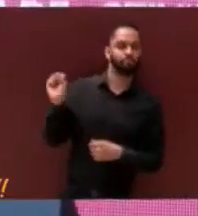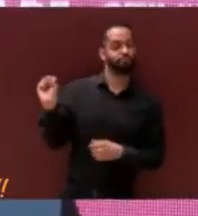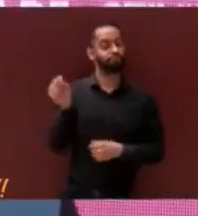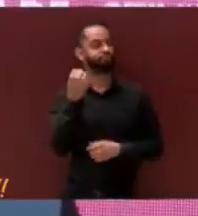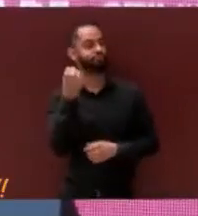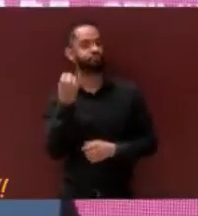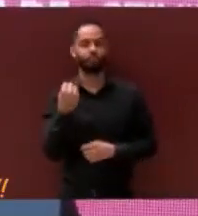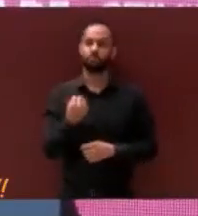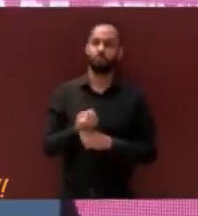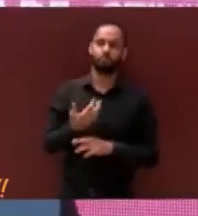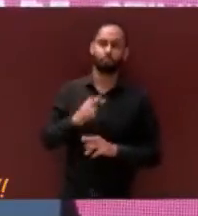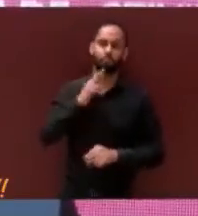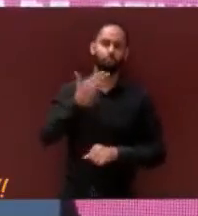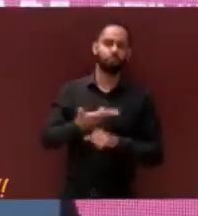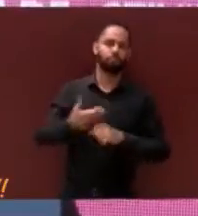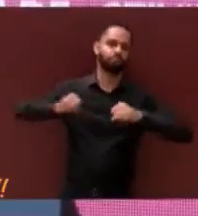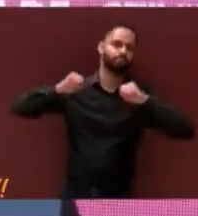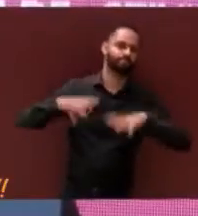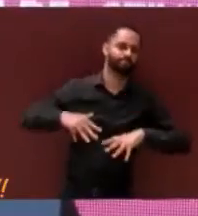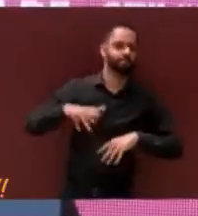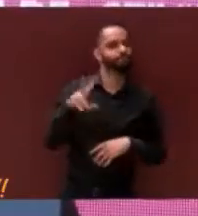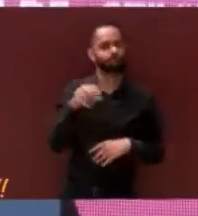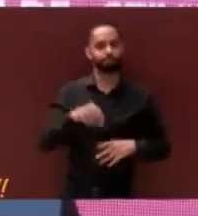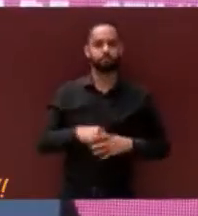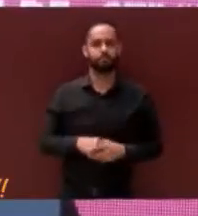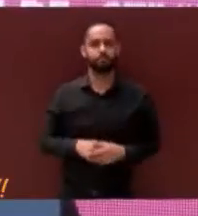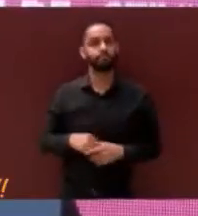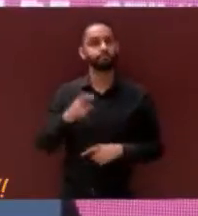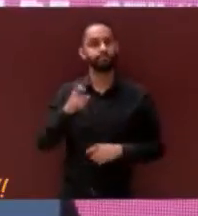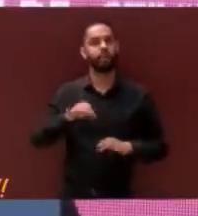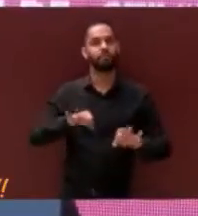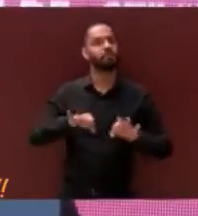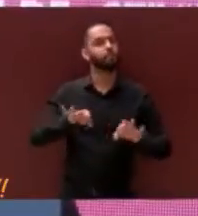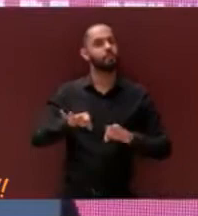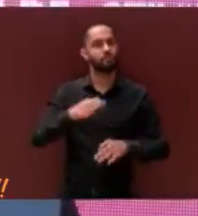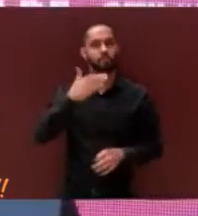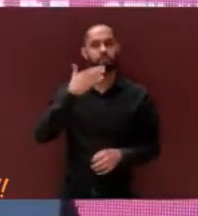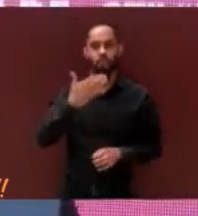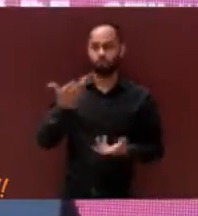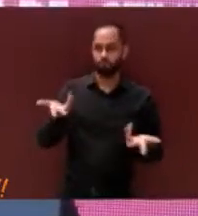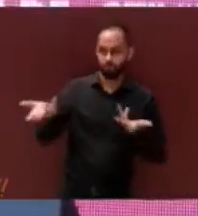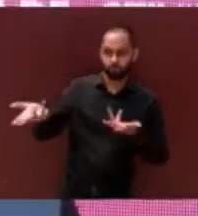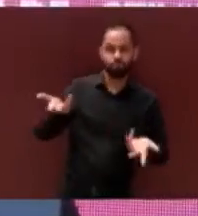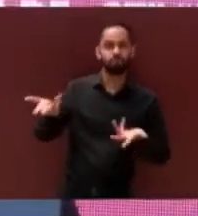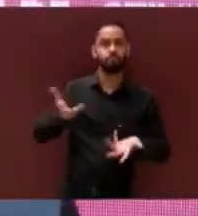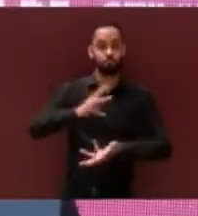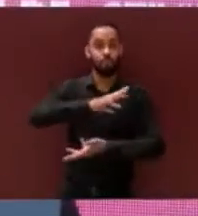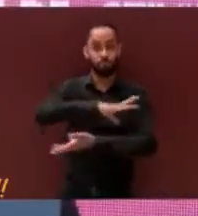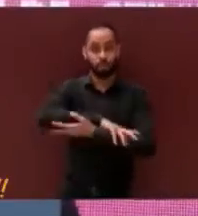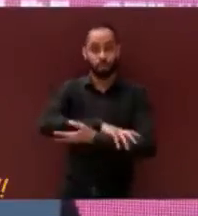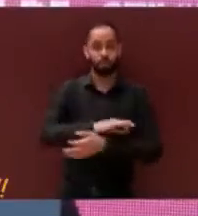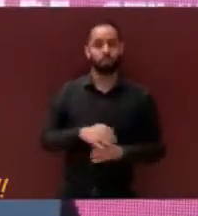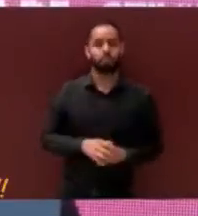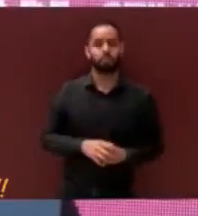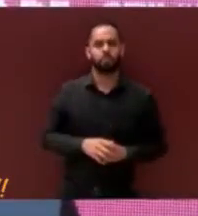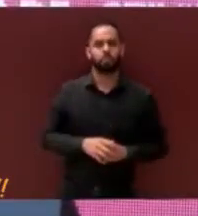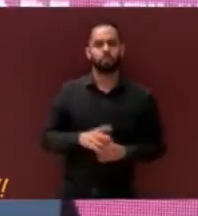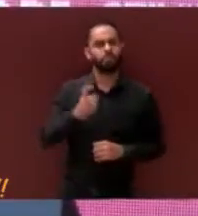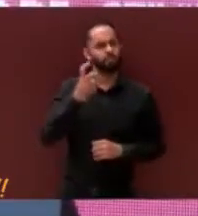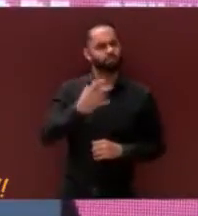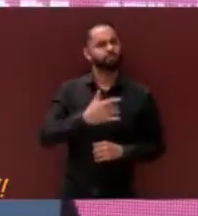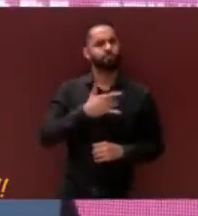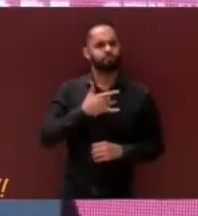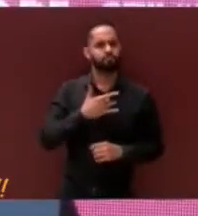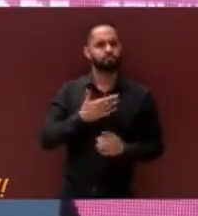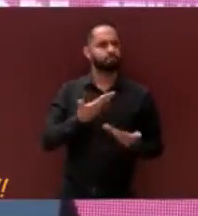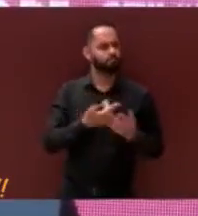omisión de nuestra responsabilidad. Solo el trabajo perfectamente coordinado se puede traducir en la cantidad de operativos realizados